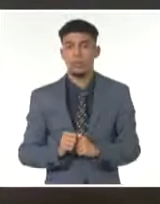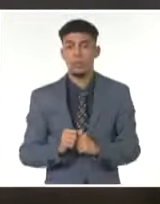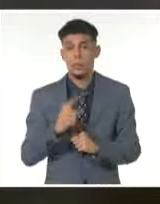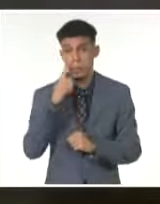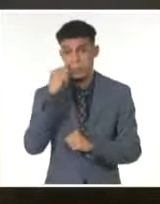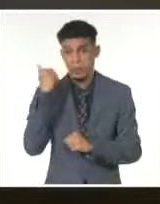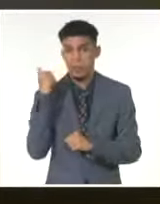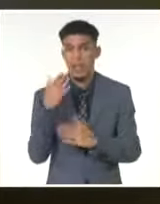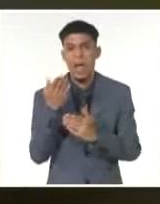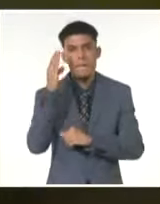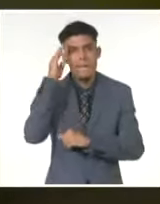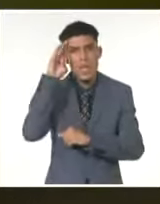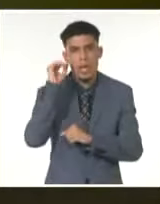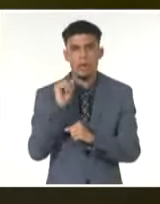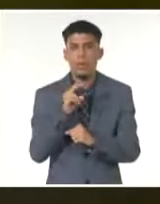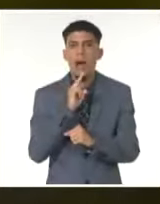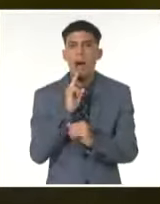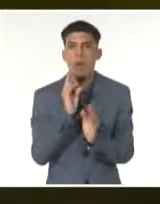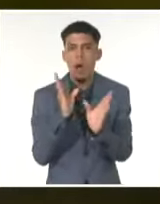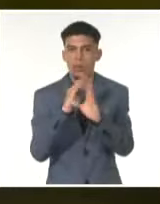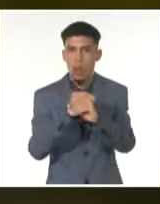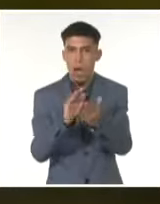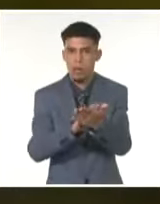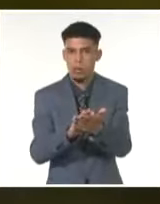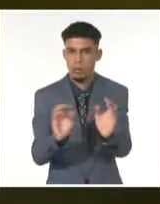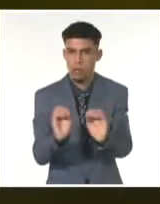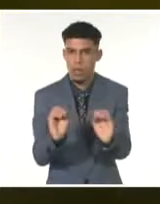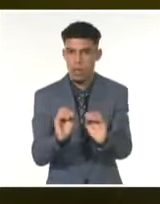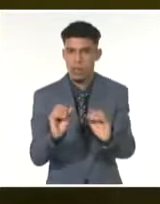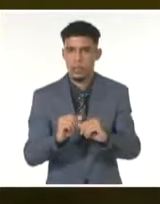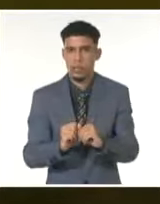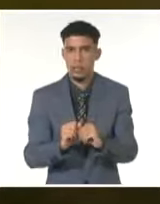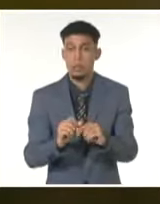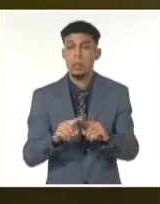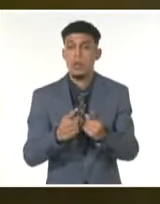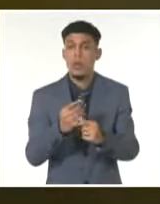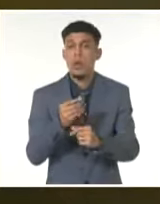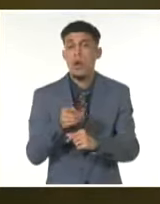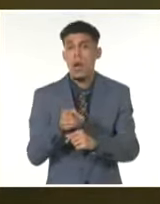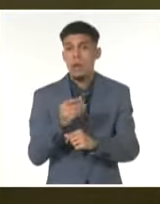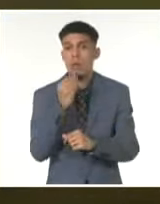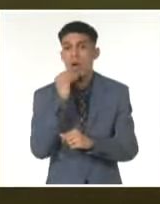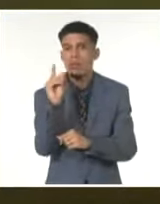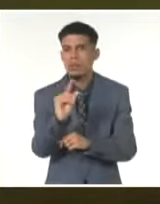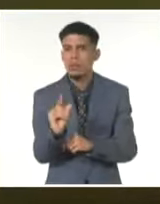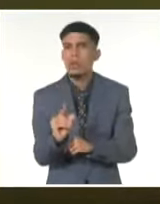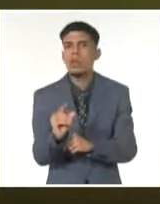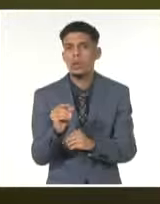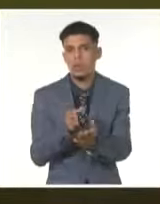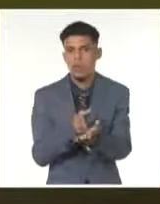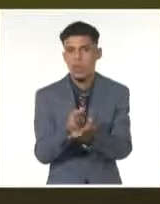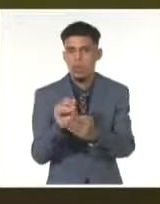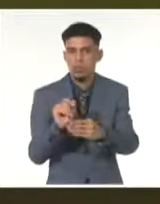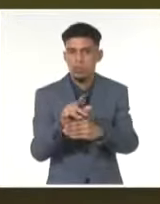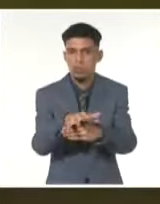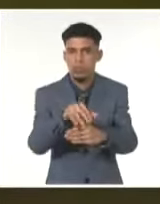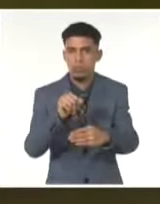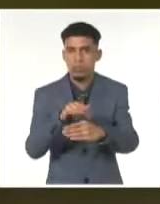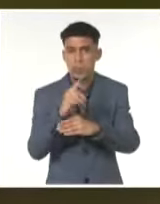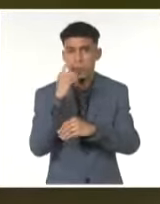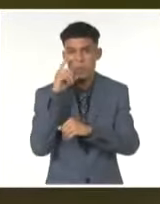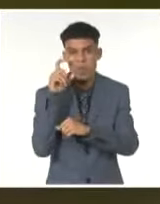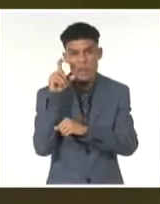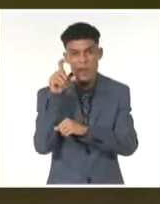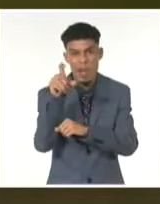piedra. Aquí no hay agua presente. Aunque hay un riachuelo que obviamente está corriendo. Y allá lo ven al fondo del